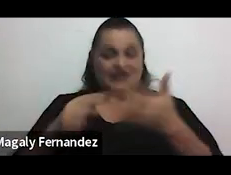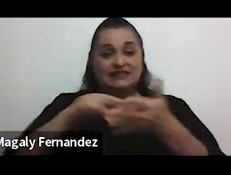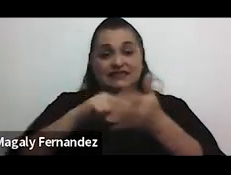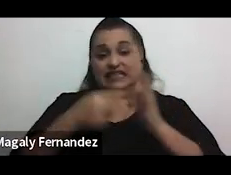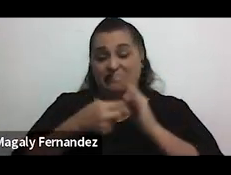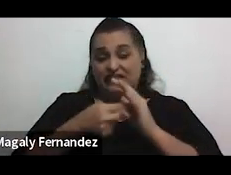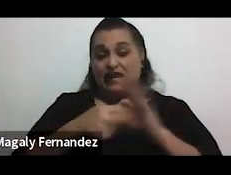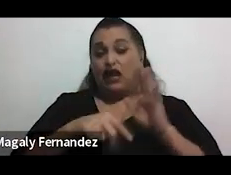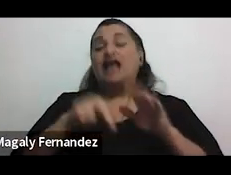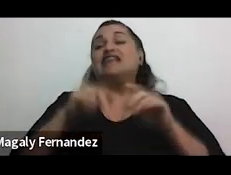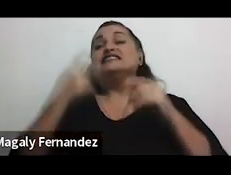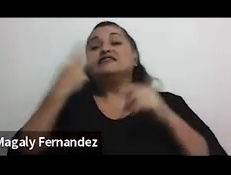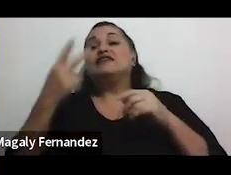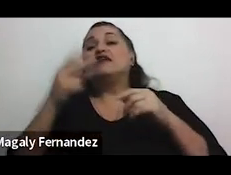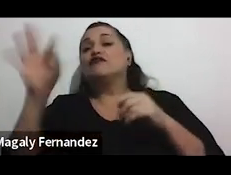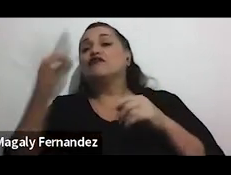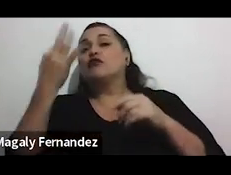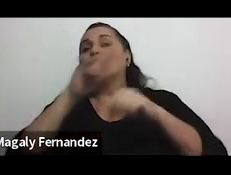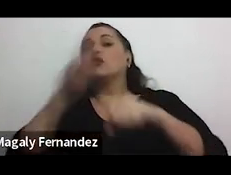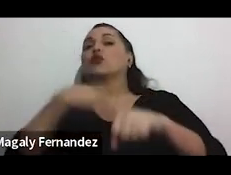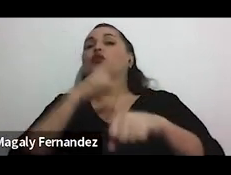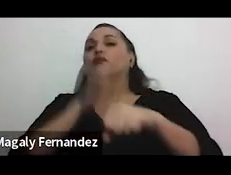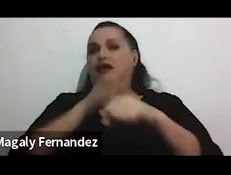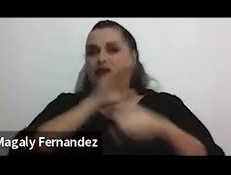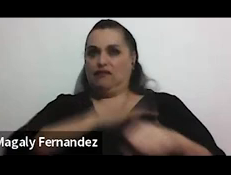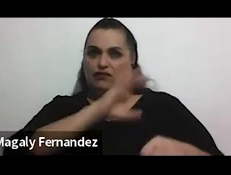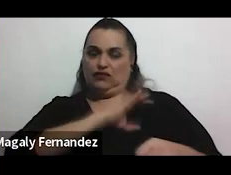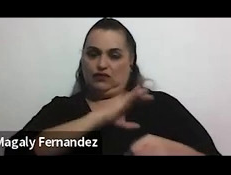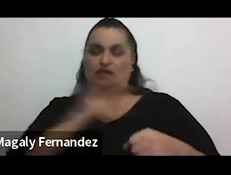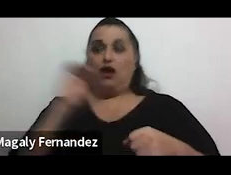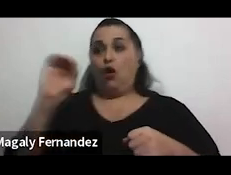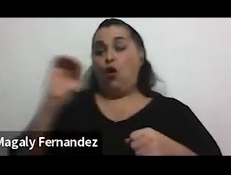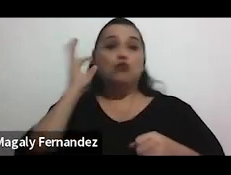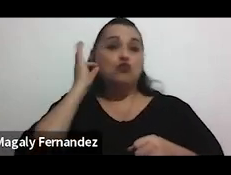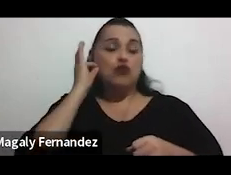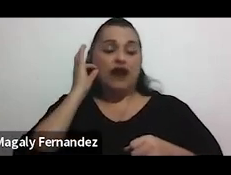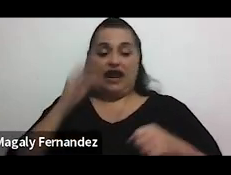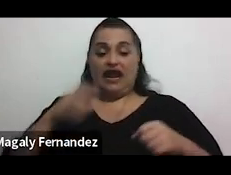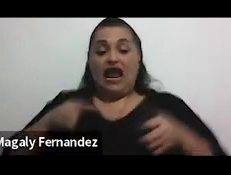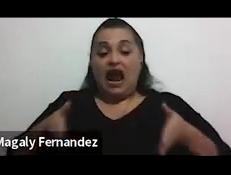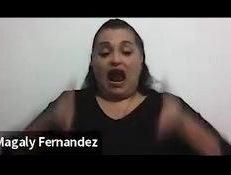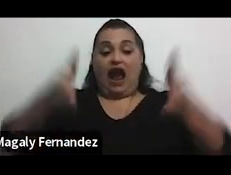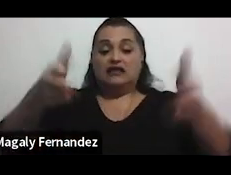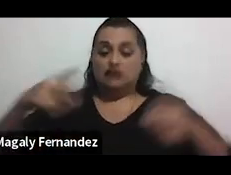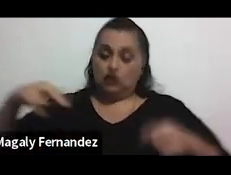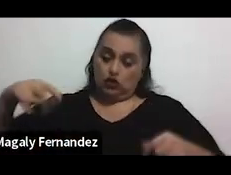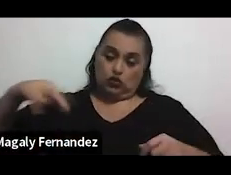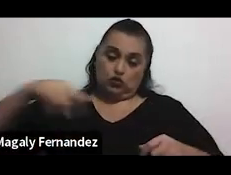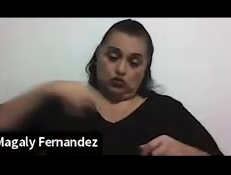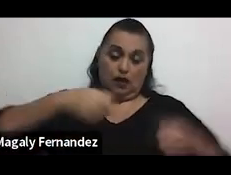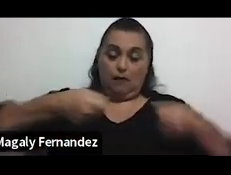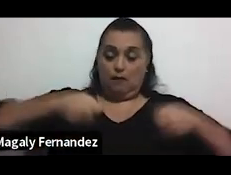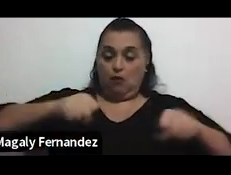una normalización de ciertos comportamientos. O cuando una mujer va a cruzar una calle y tal vez viene una moto,